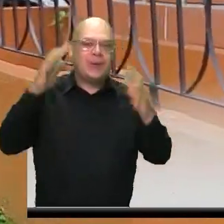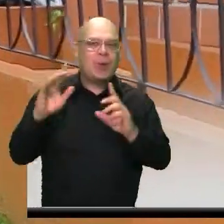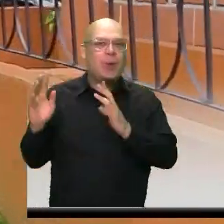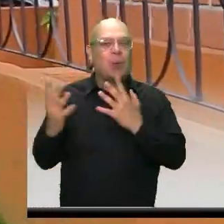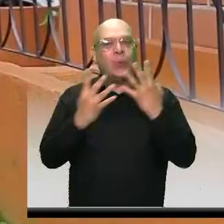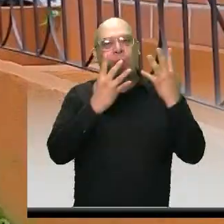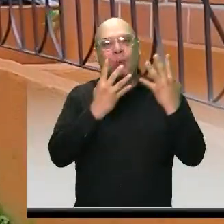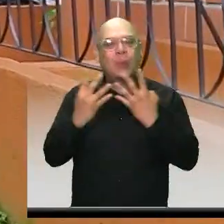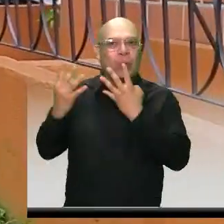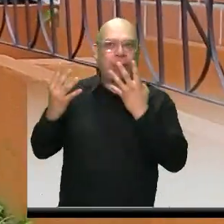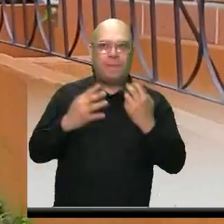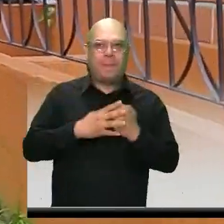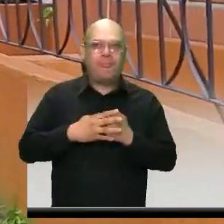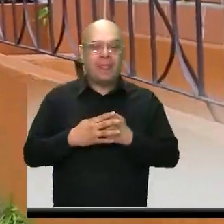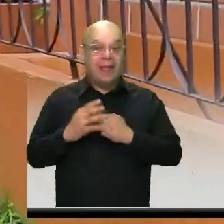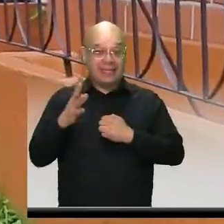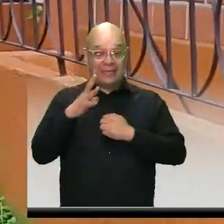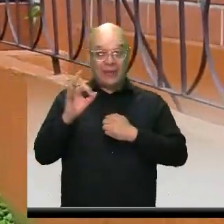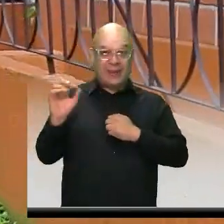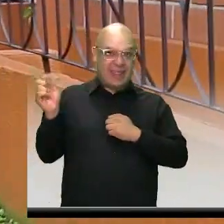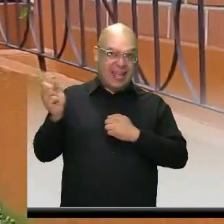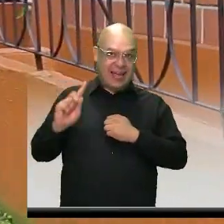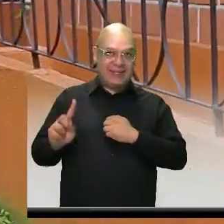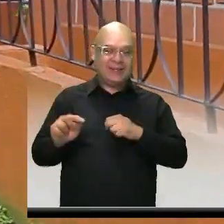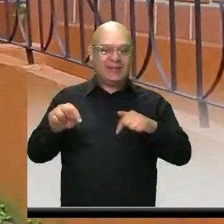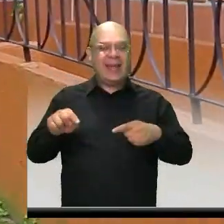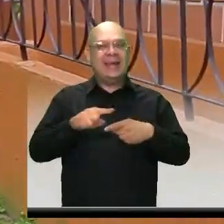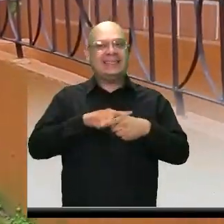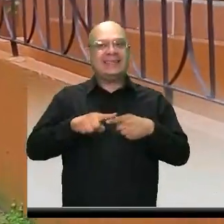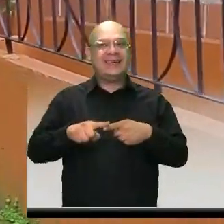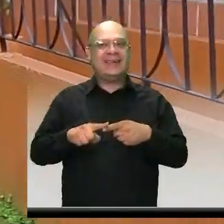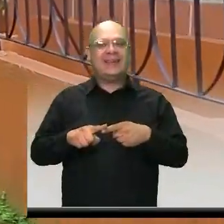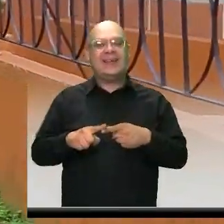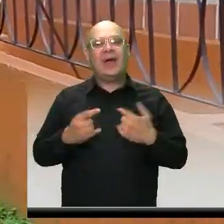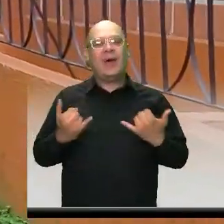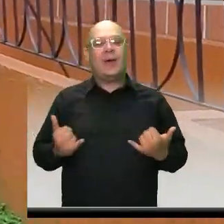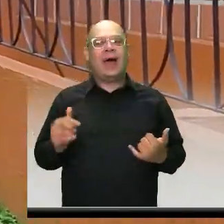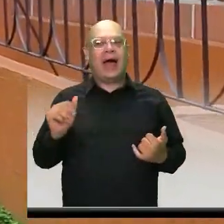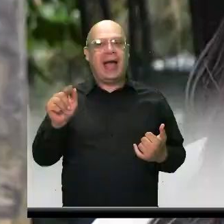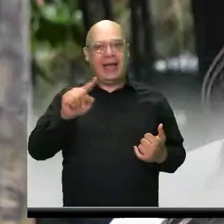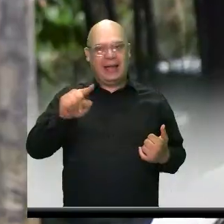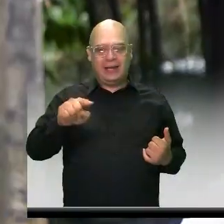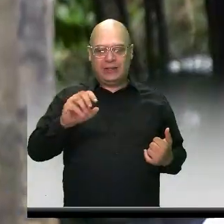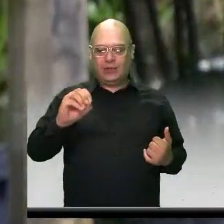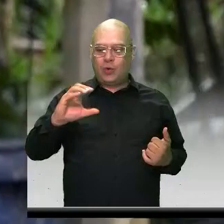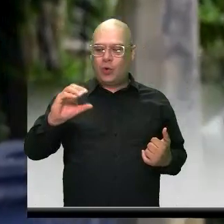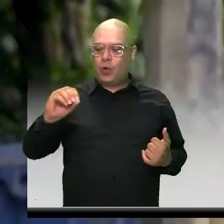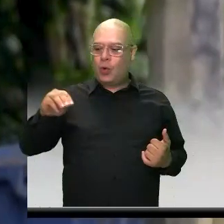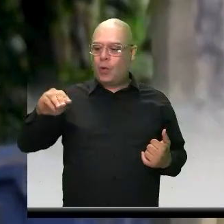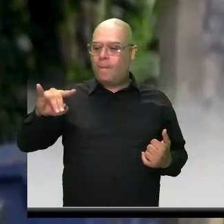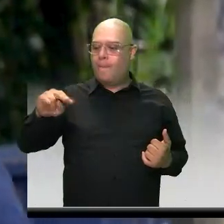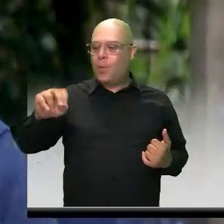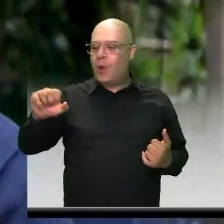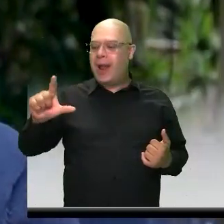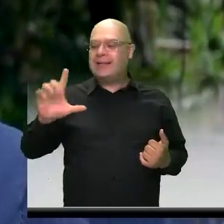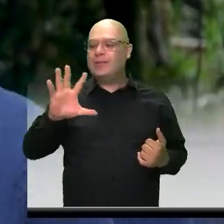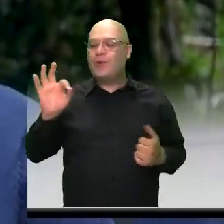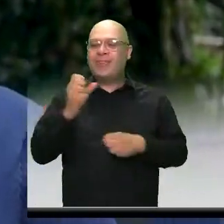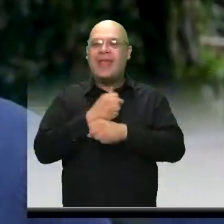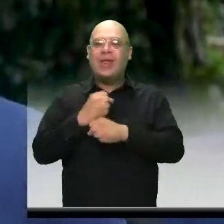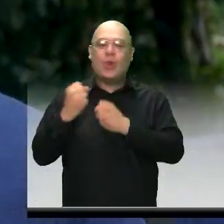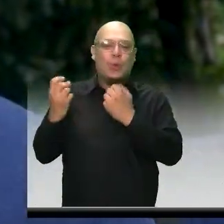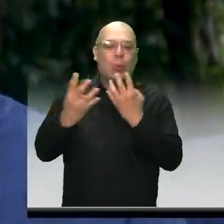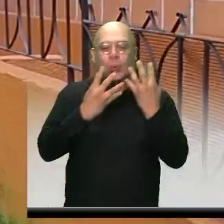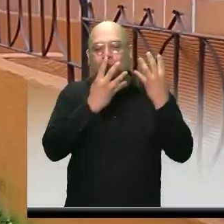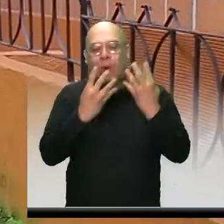todos los días no se cumplen 50 años y esta semana fue especial. Aso Comunal cumplió 50 años, 50 años a servicio de los